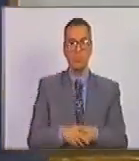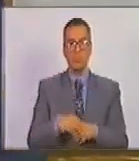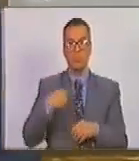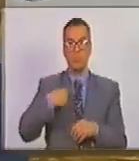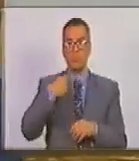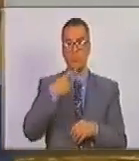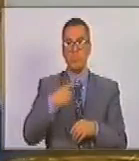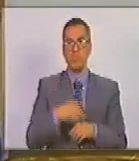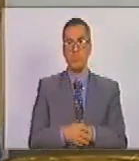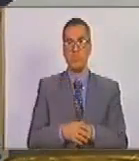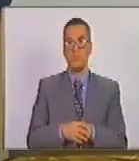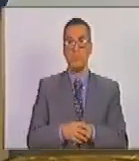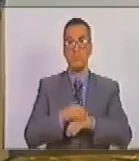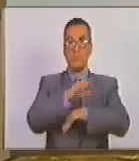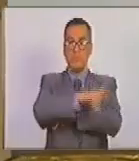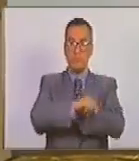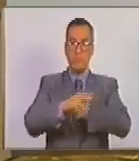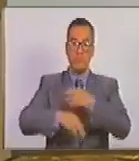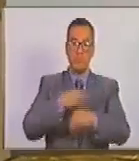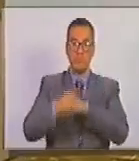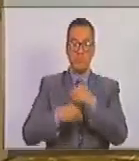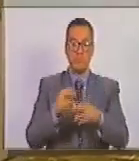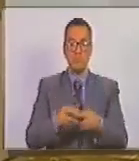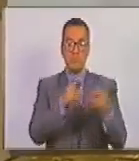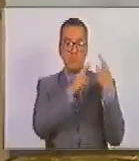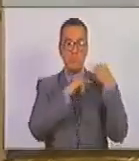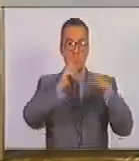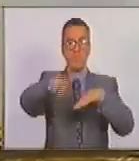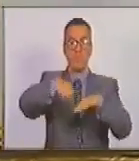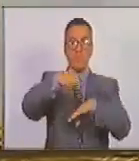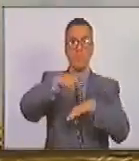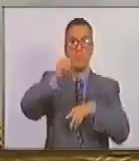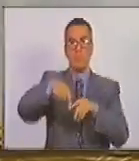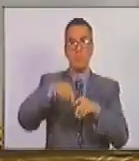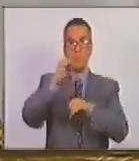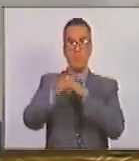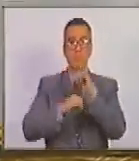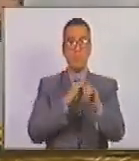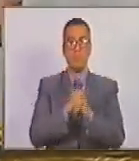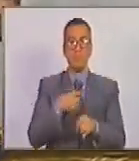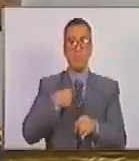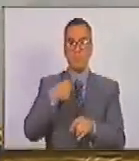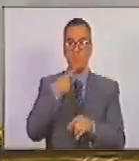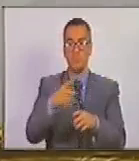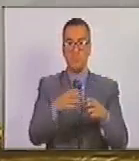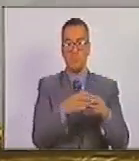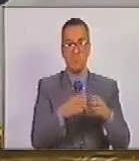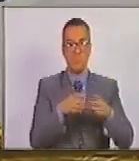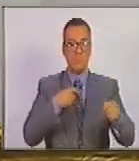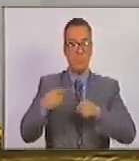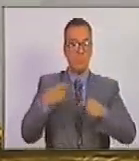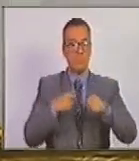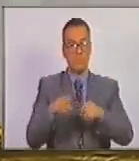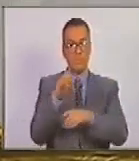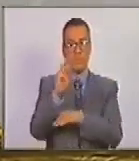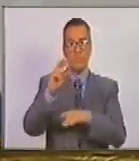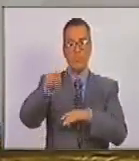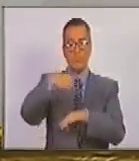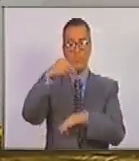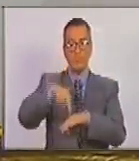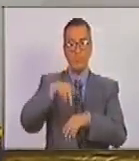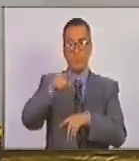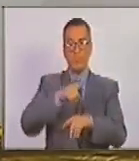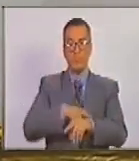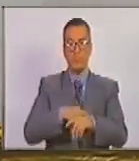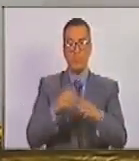determinar delitos cometidos responsables nacionales internacionales y propondremos un conjunto de acciones que desde la Asamblea Nacional y